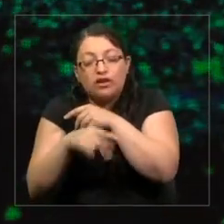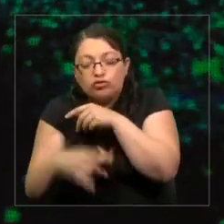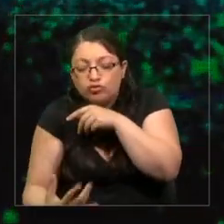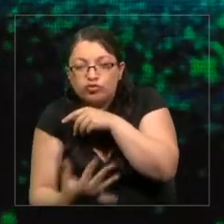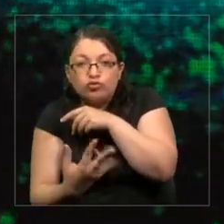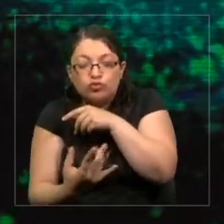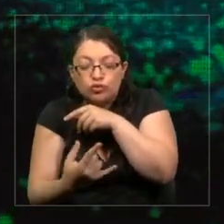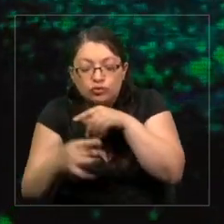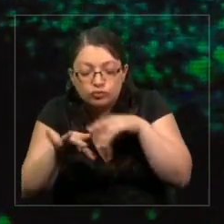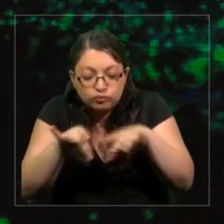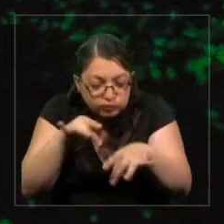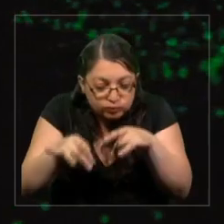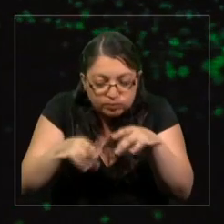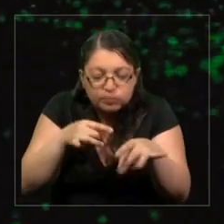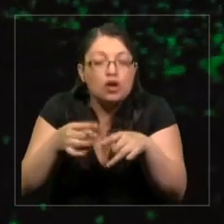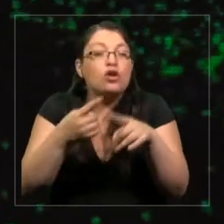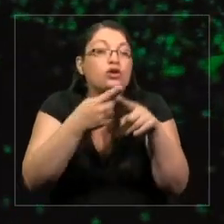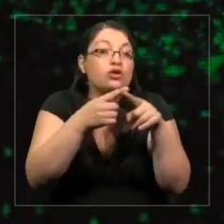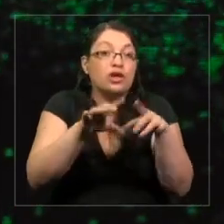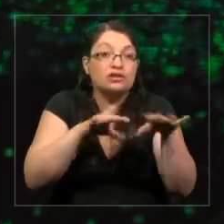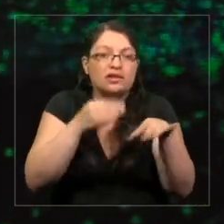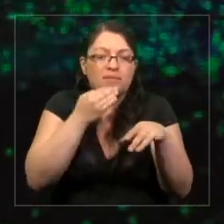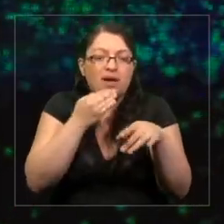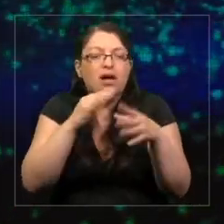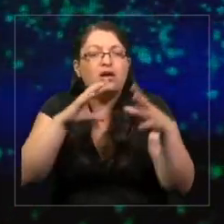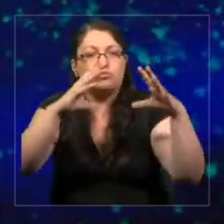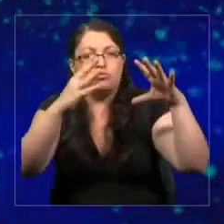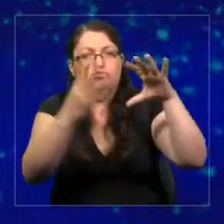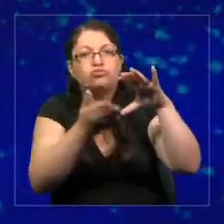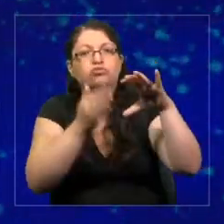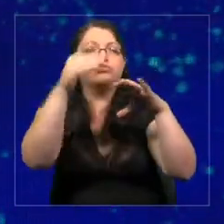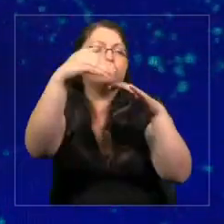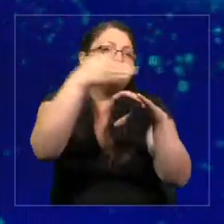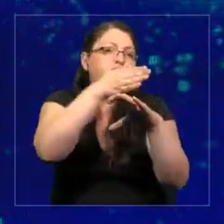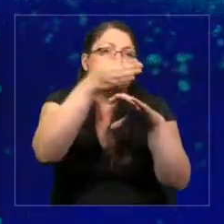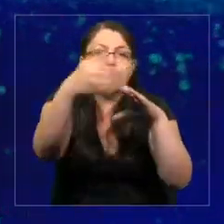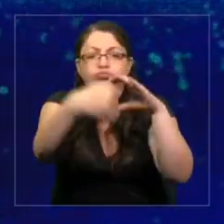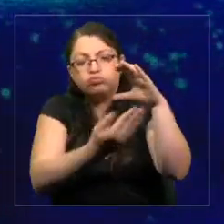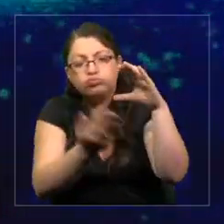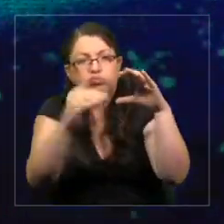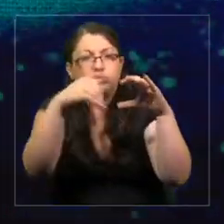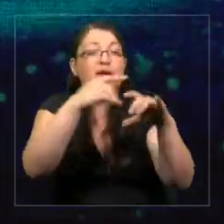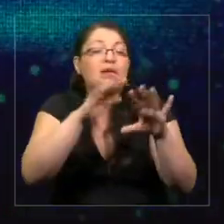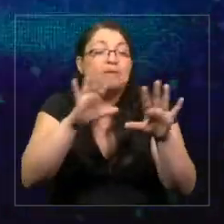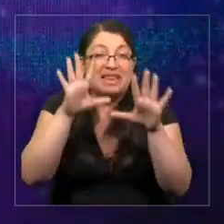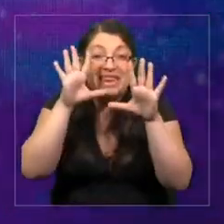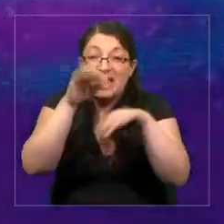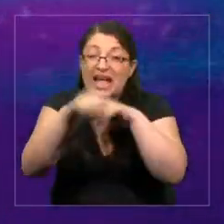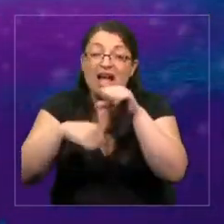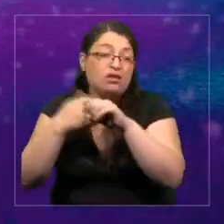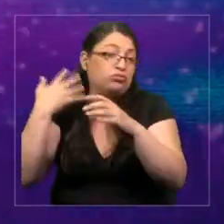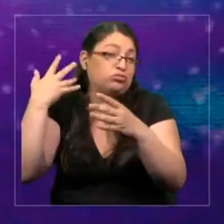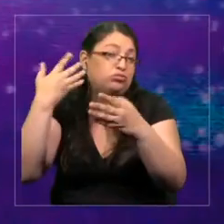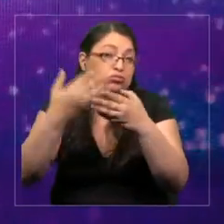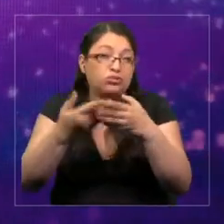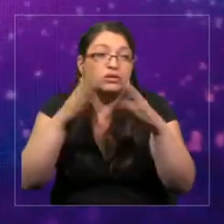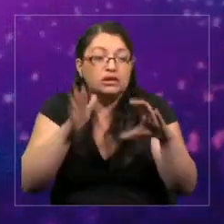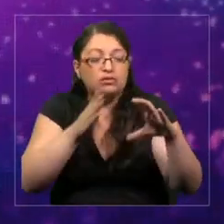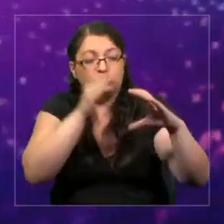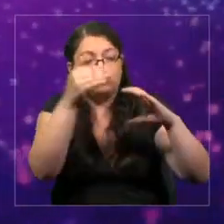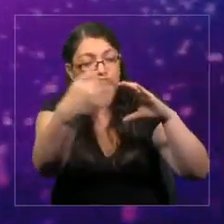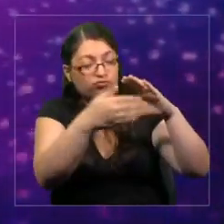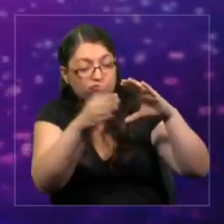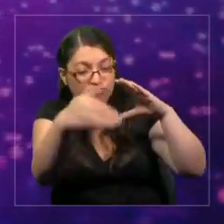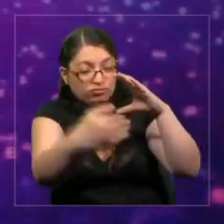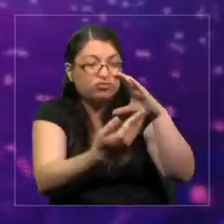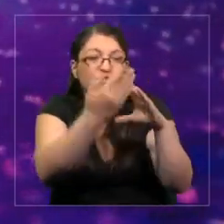viajamos por el planeta. Lo hicimos, lo hemos hecho por 10 años y hemos llevado a cabo tres